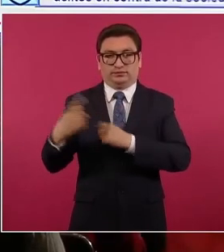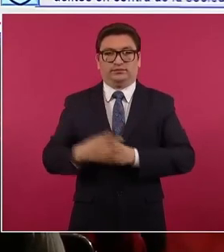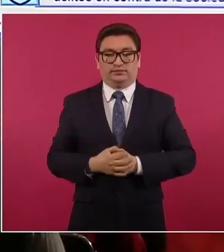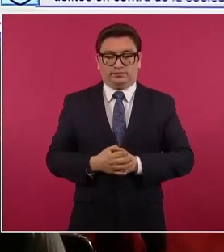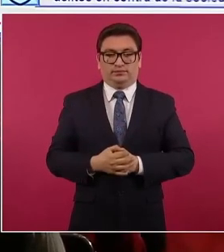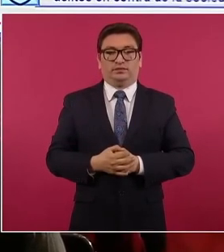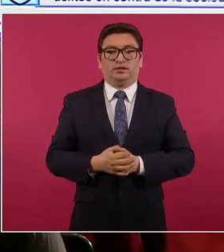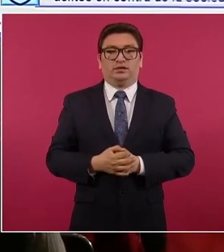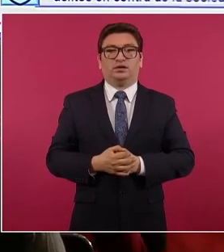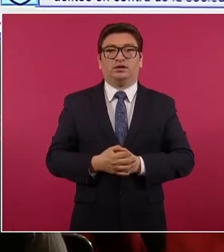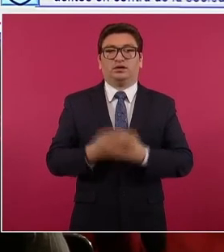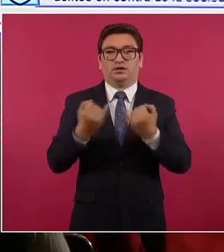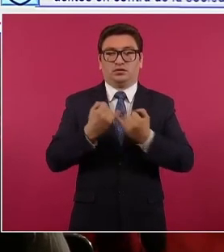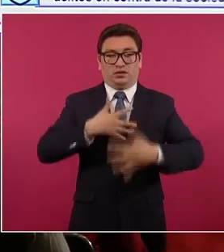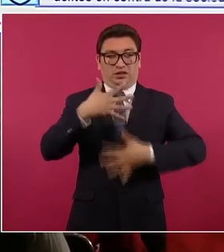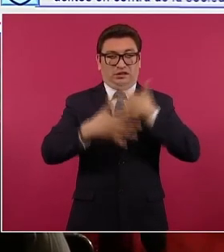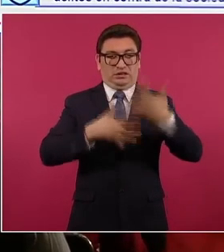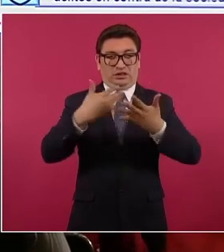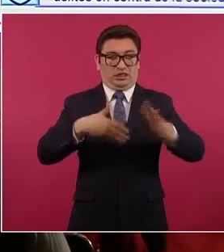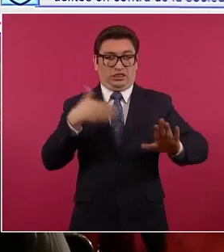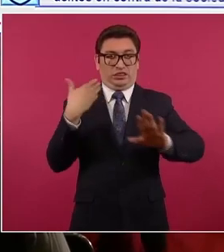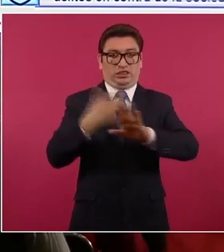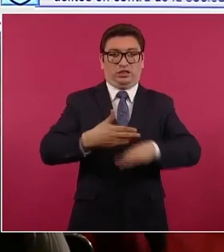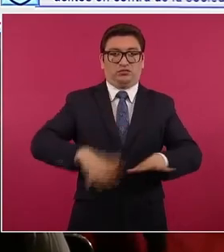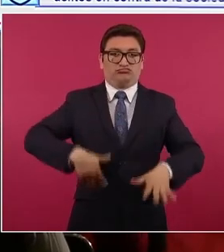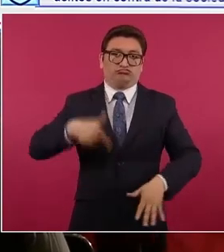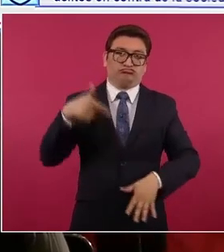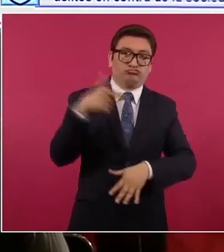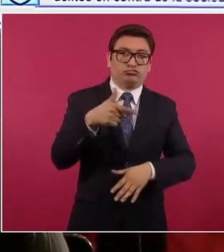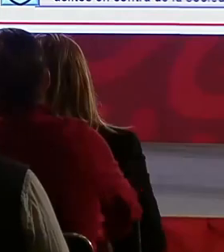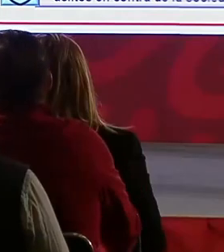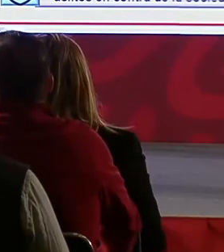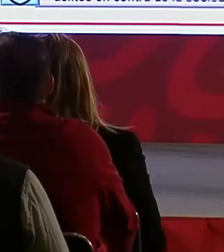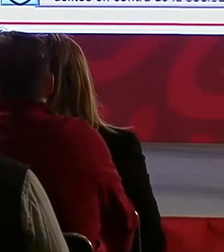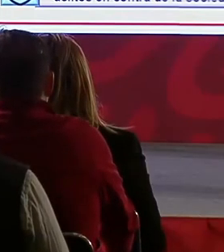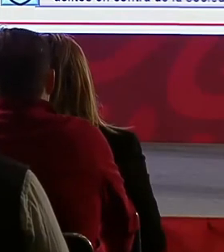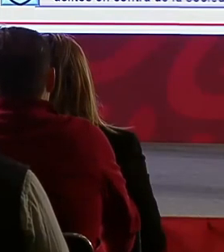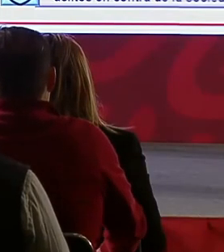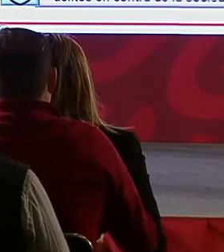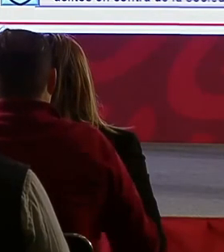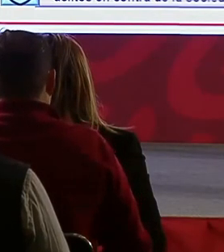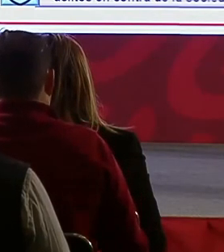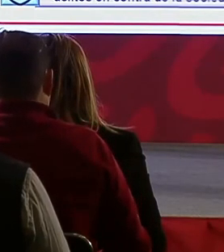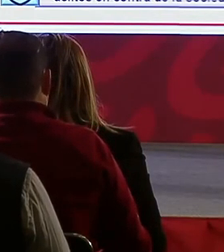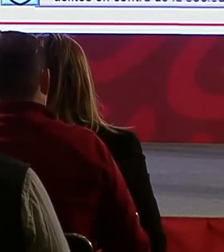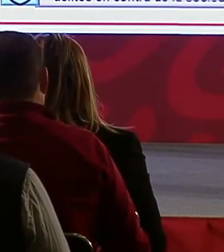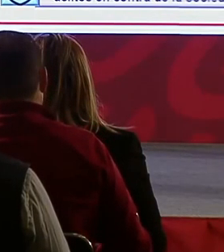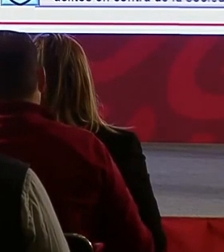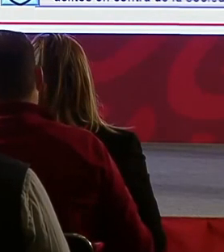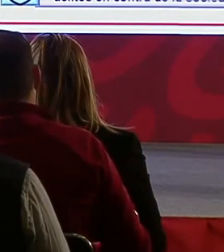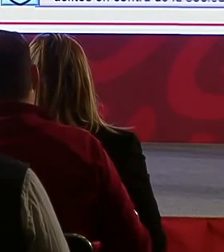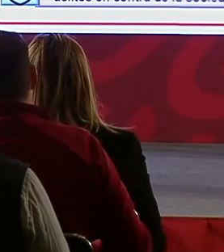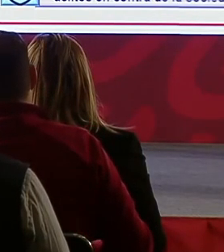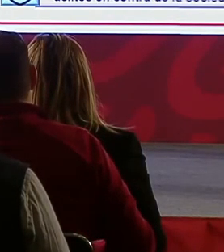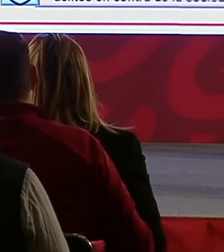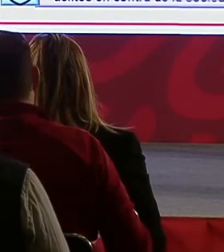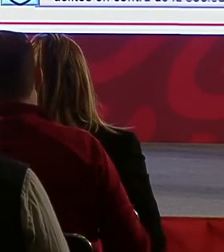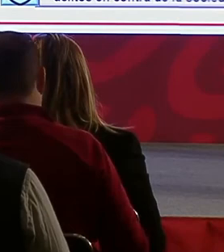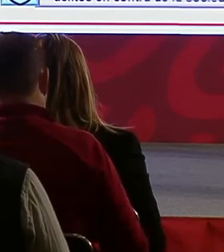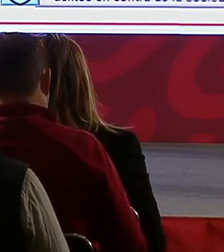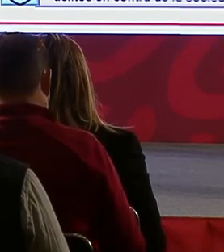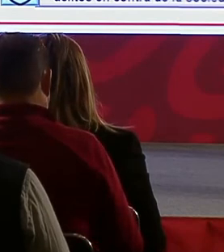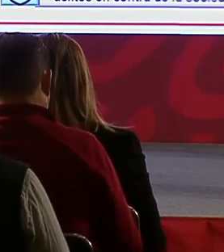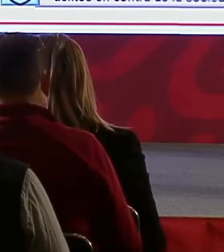los delitos violentos cometidos con armas de fuego, la portación y utilización de armas